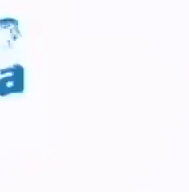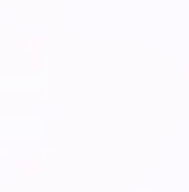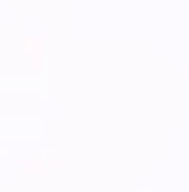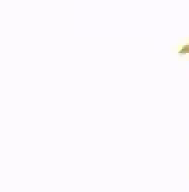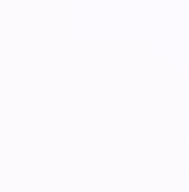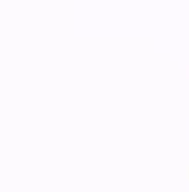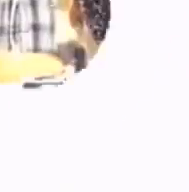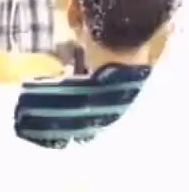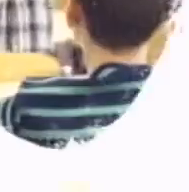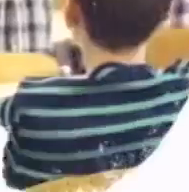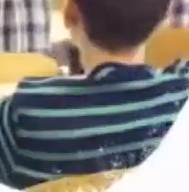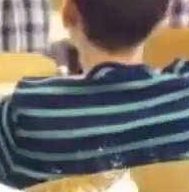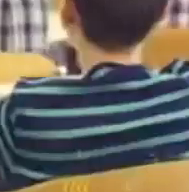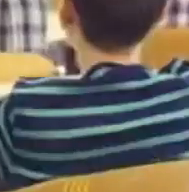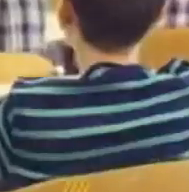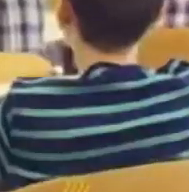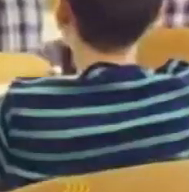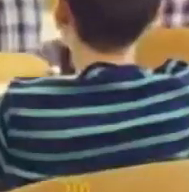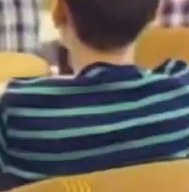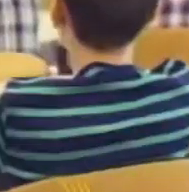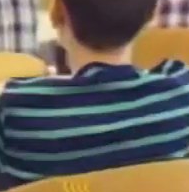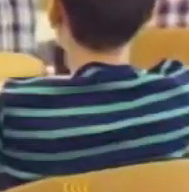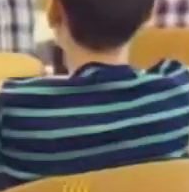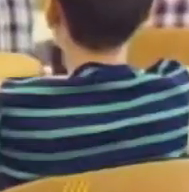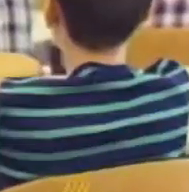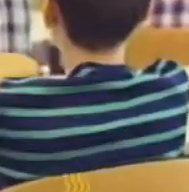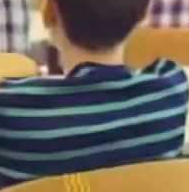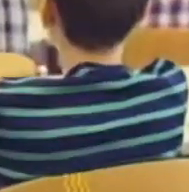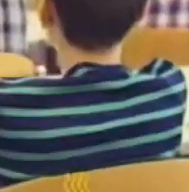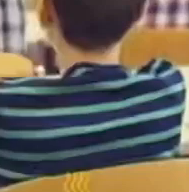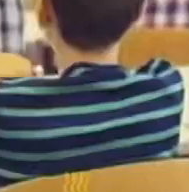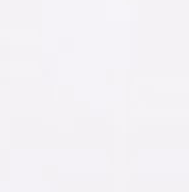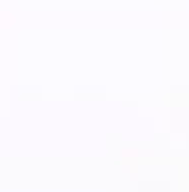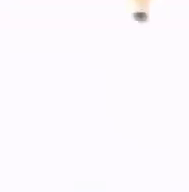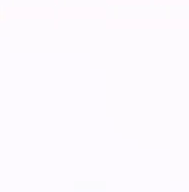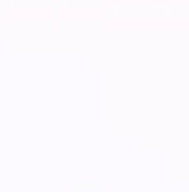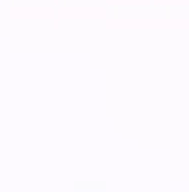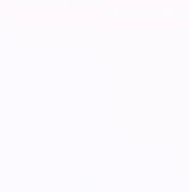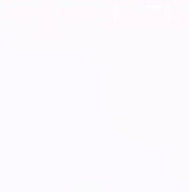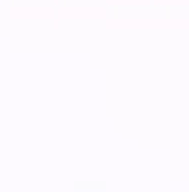A continuación, Matemática Cuarto Primaria.